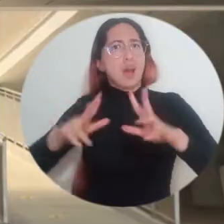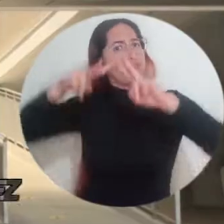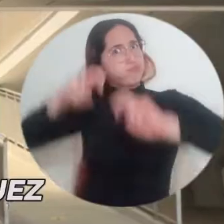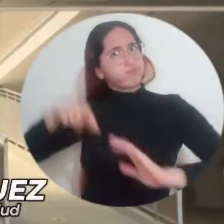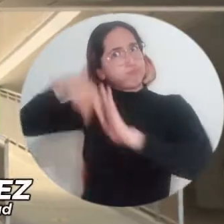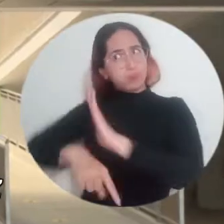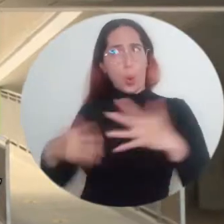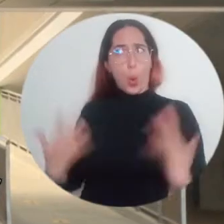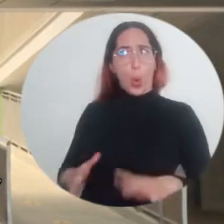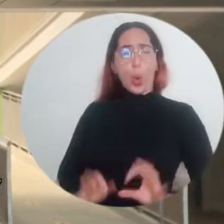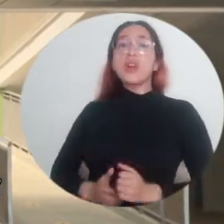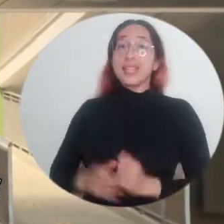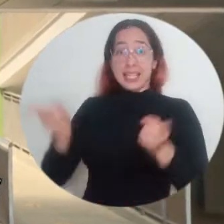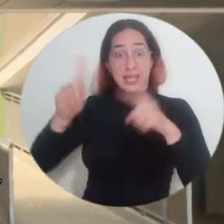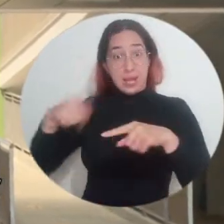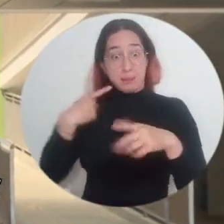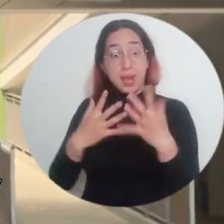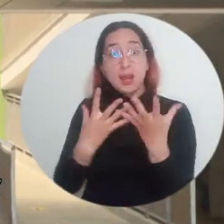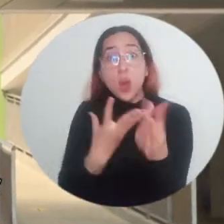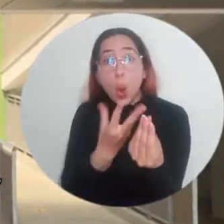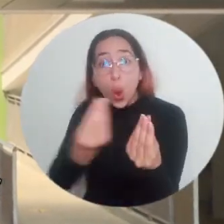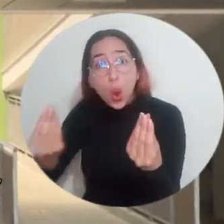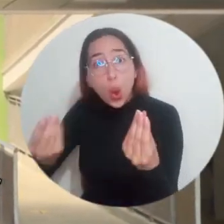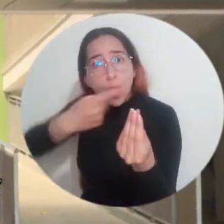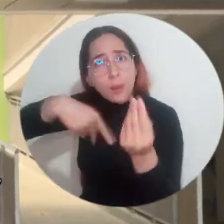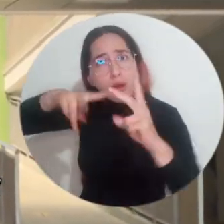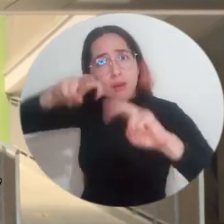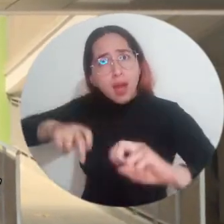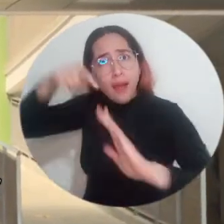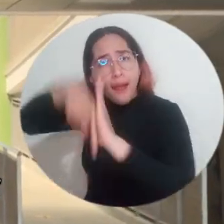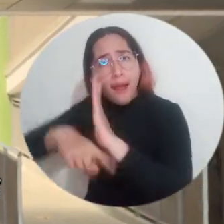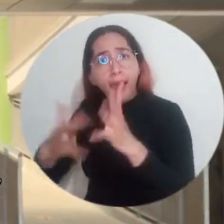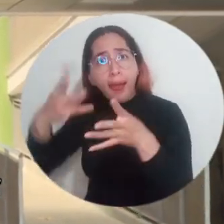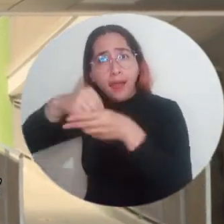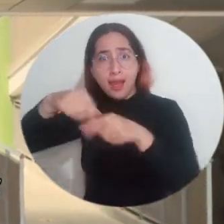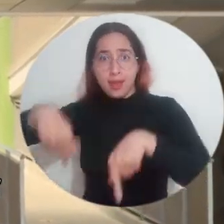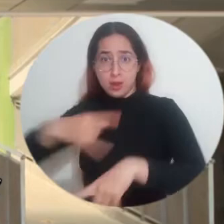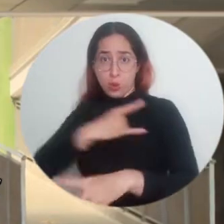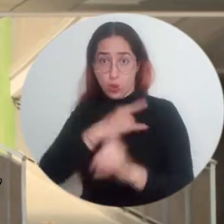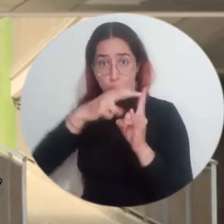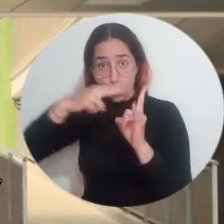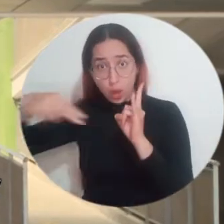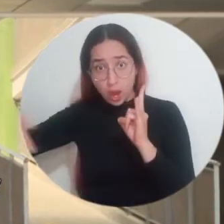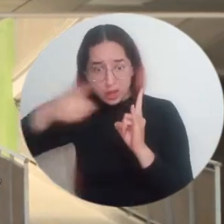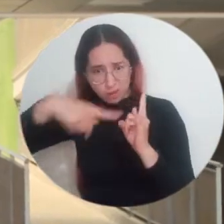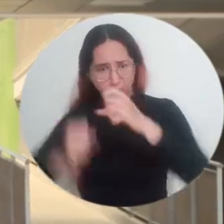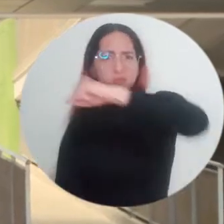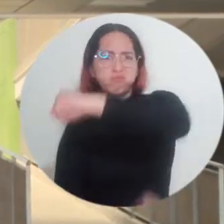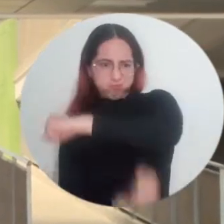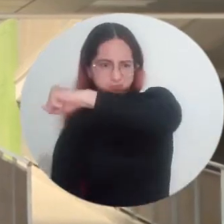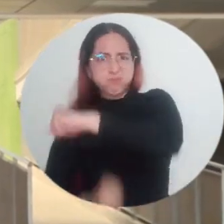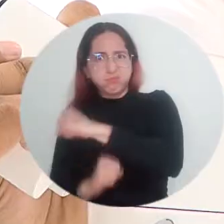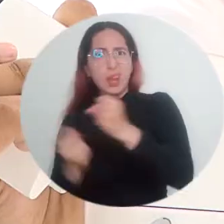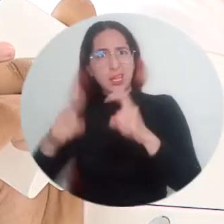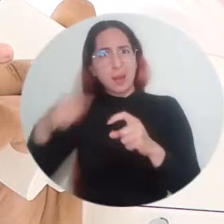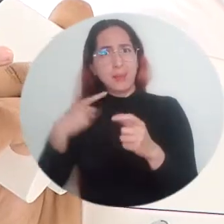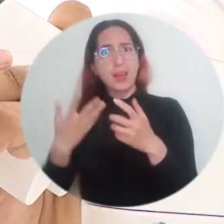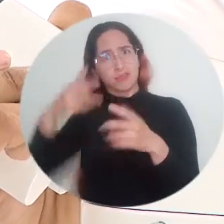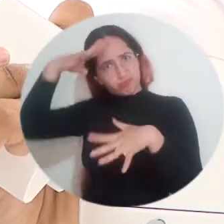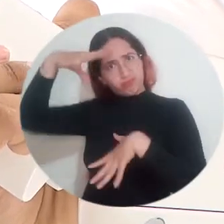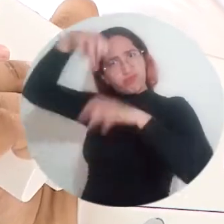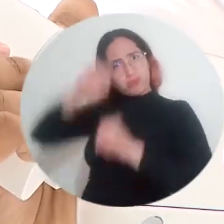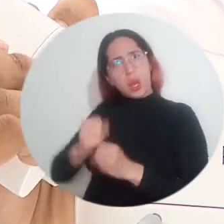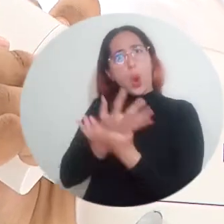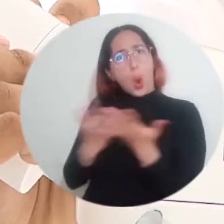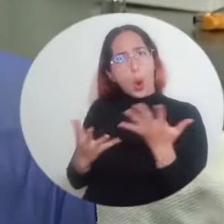contribuido al fortalecimiento de los grupos de investigación y sobre todo a las capacidades técnicas y metodológicas para